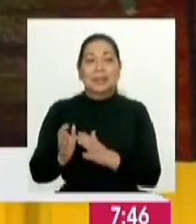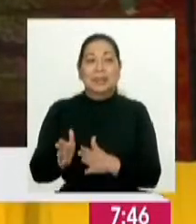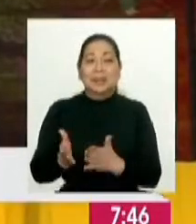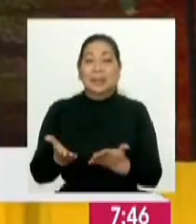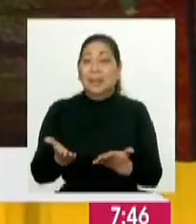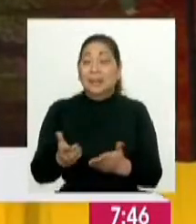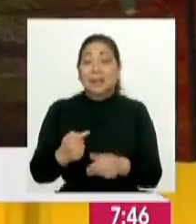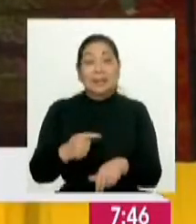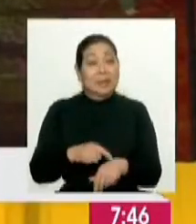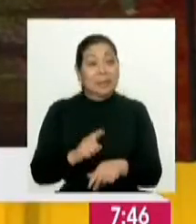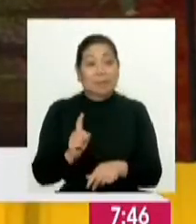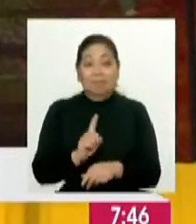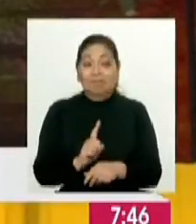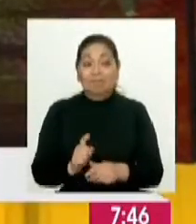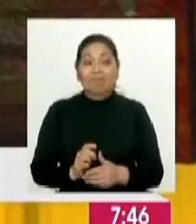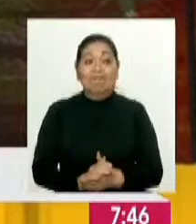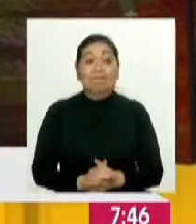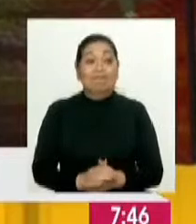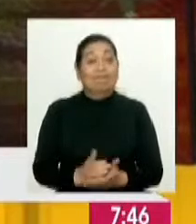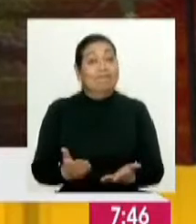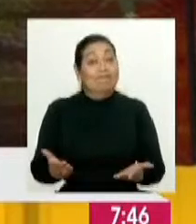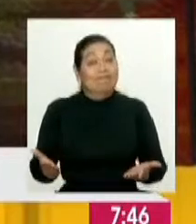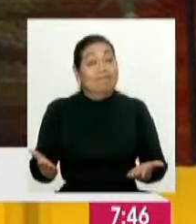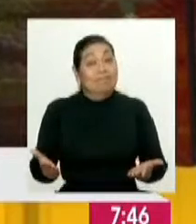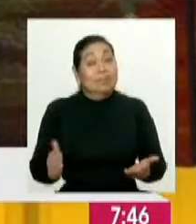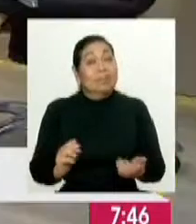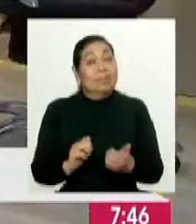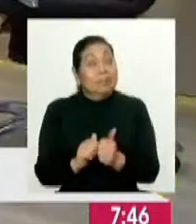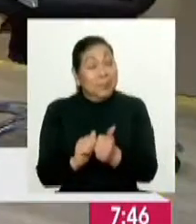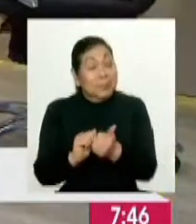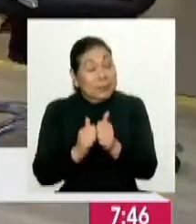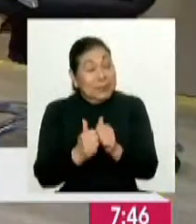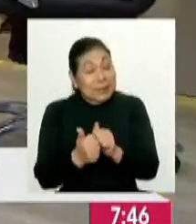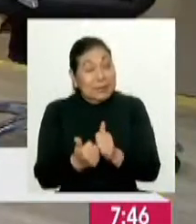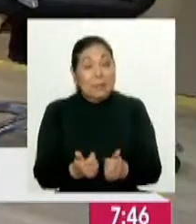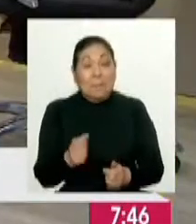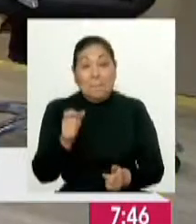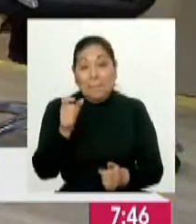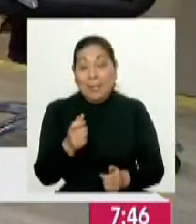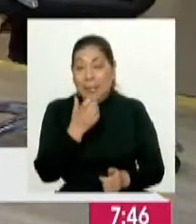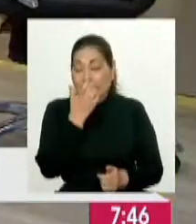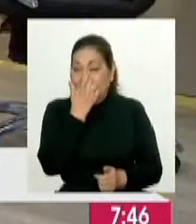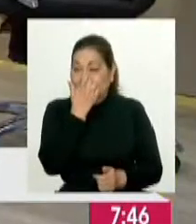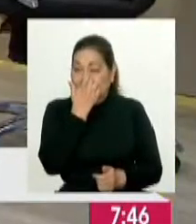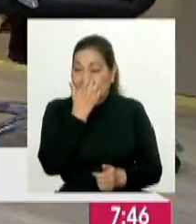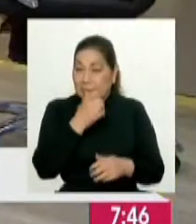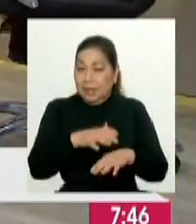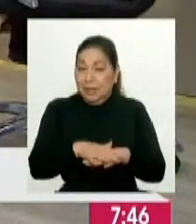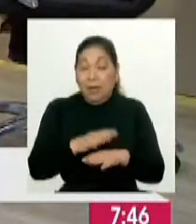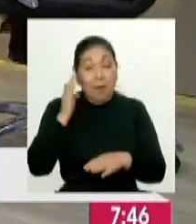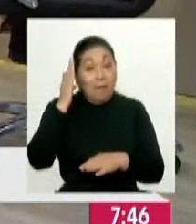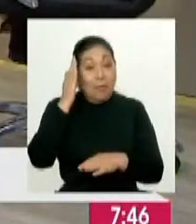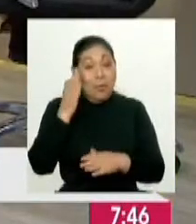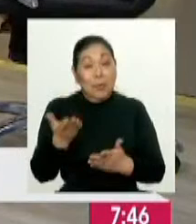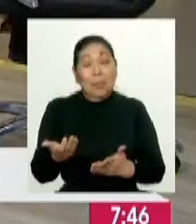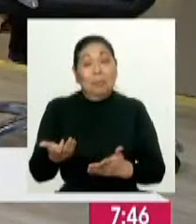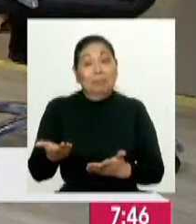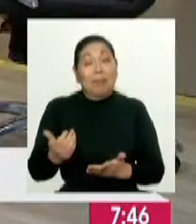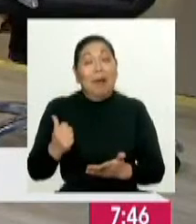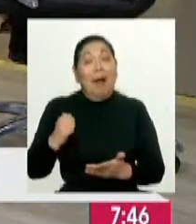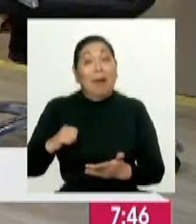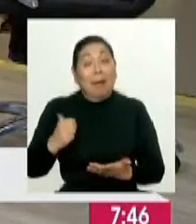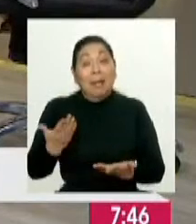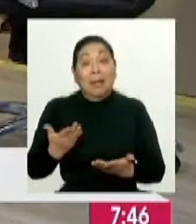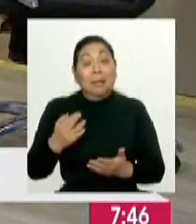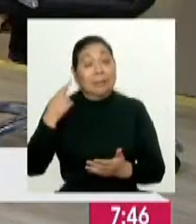último momento todo, no debería ser, ¿no? Esperemos que vayamos cambiando poco a poco eso también. Sí, por supuesto, y además tratándose de futuras autoridades, ¿no?